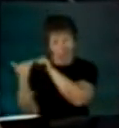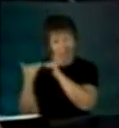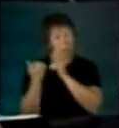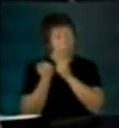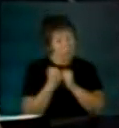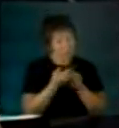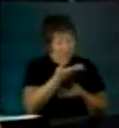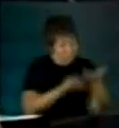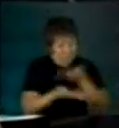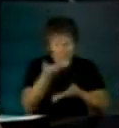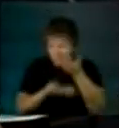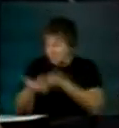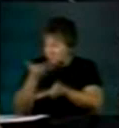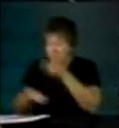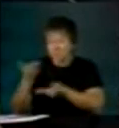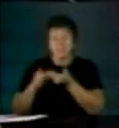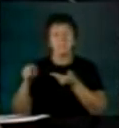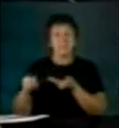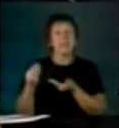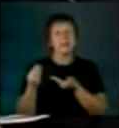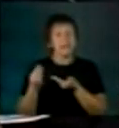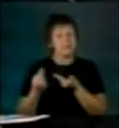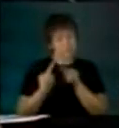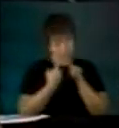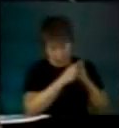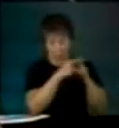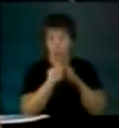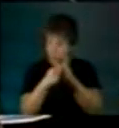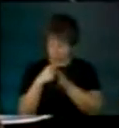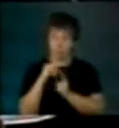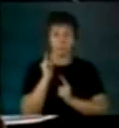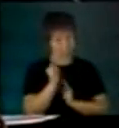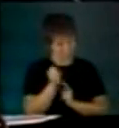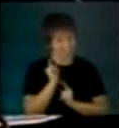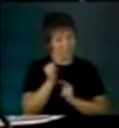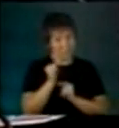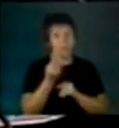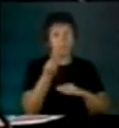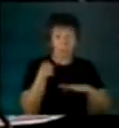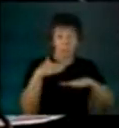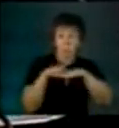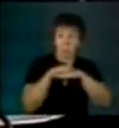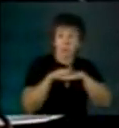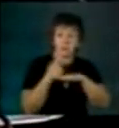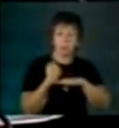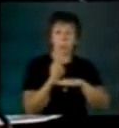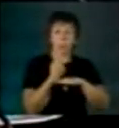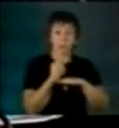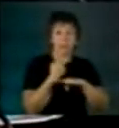Y esa rebaja implica líos obligatorios con nuestras bases políticas.